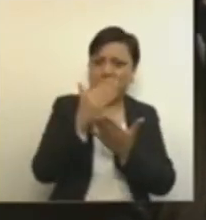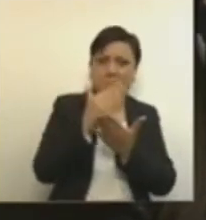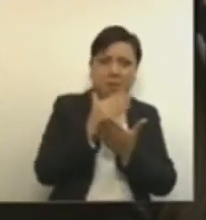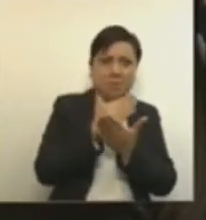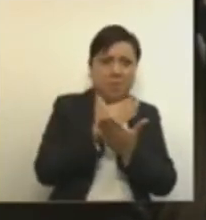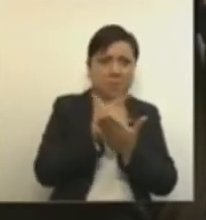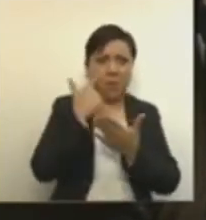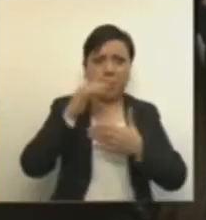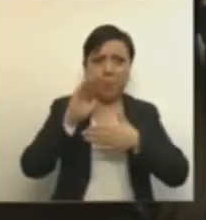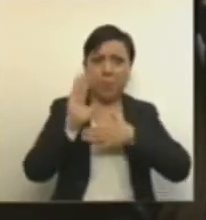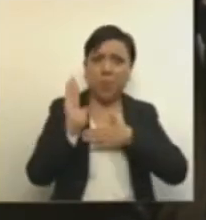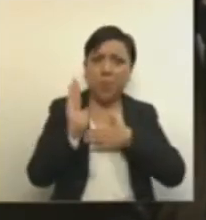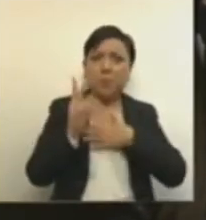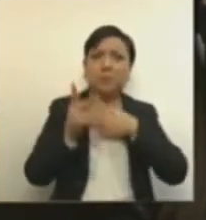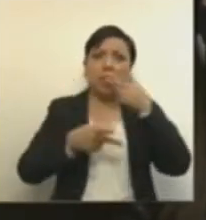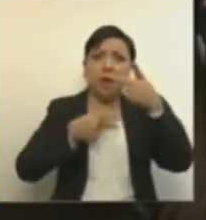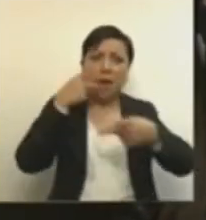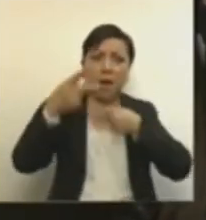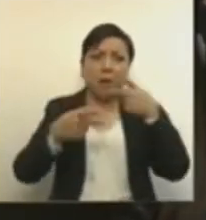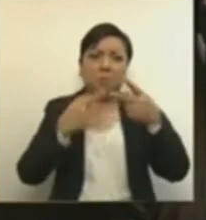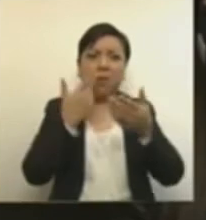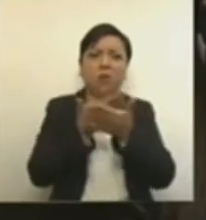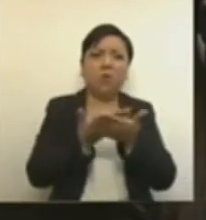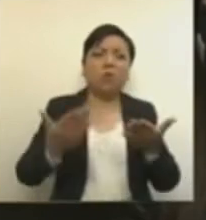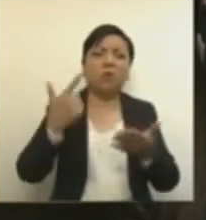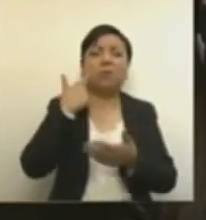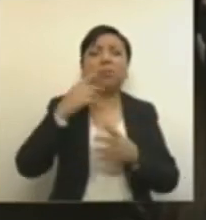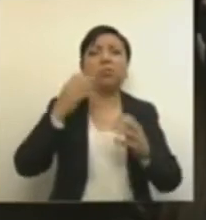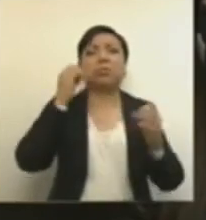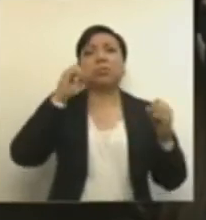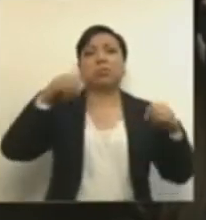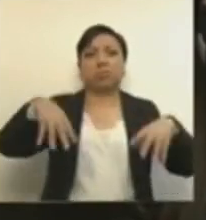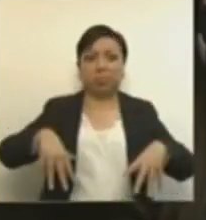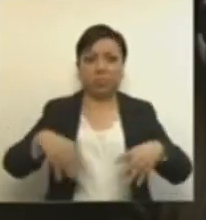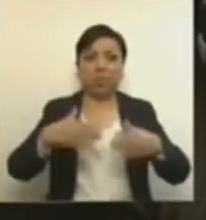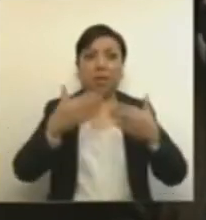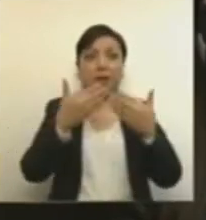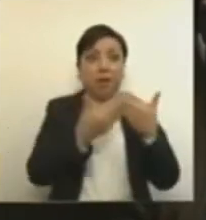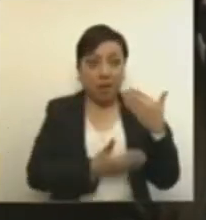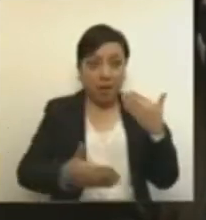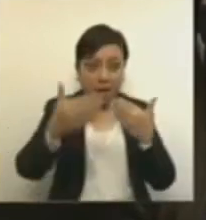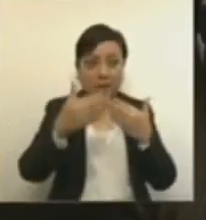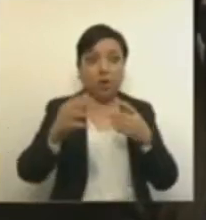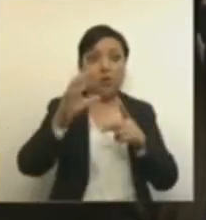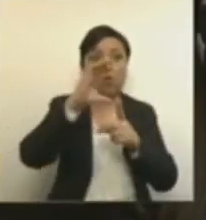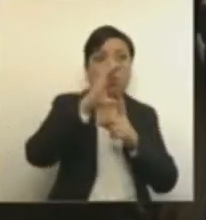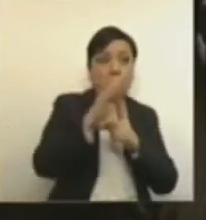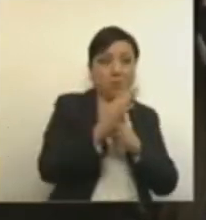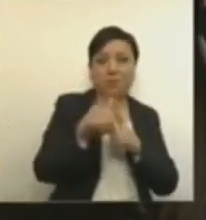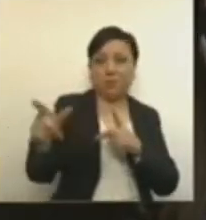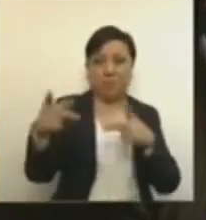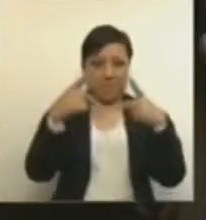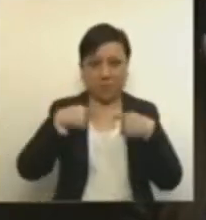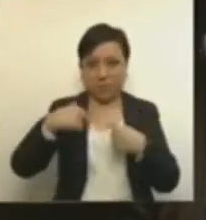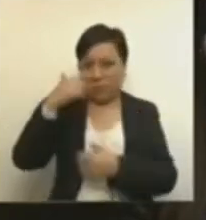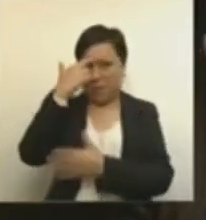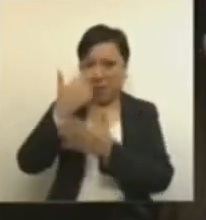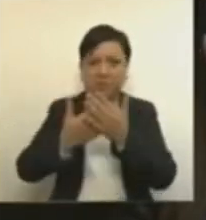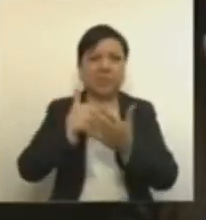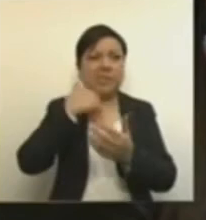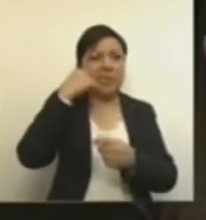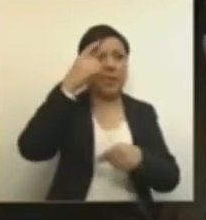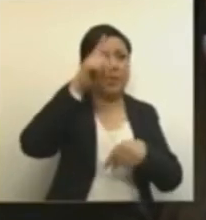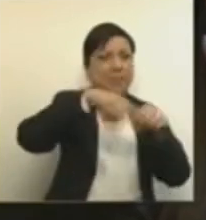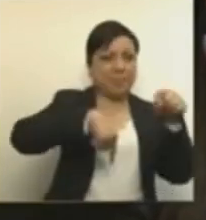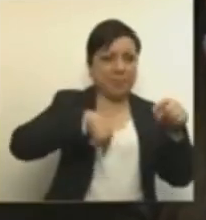sabemos que desde entonces hay un intento sistemático por destruir la Comisión de Víctimas y junto con ello, el